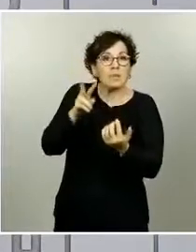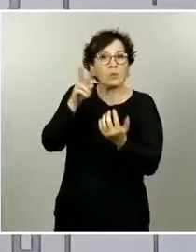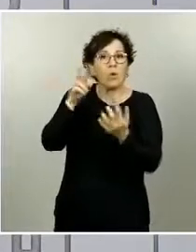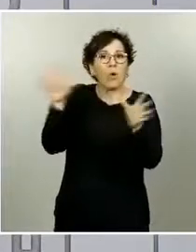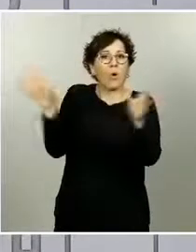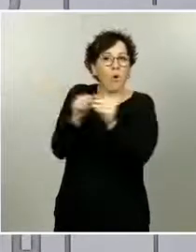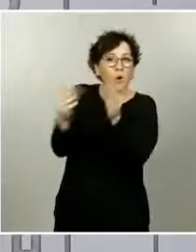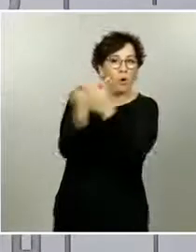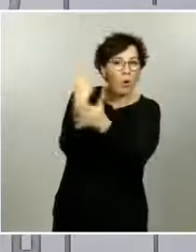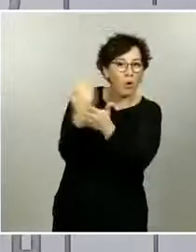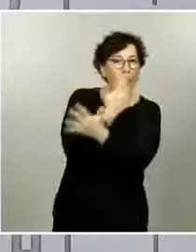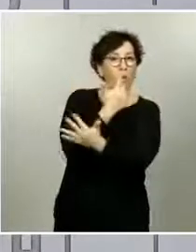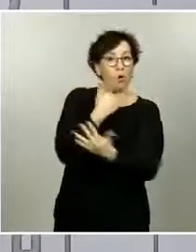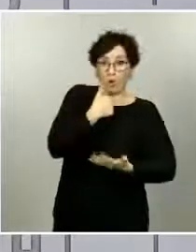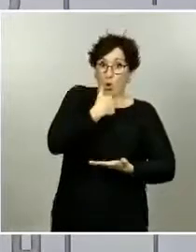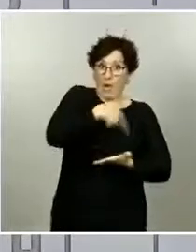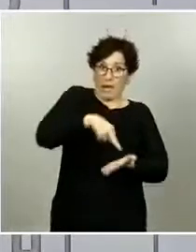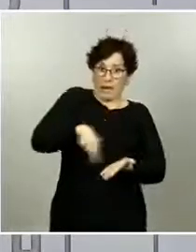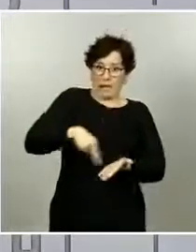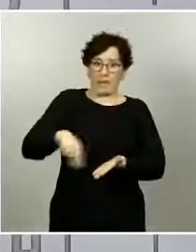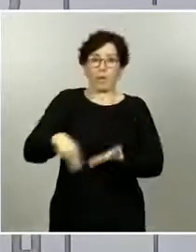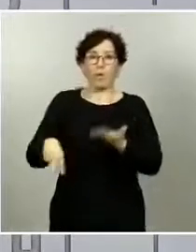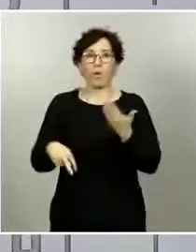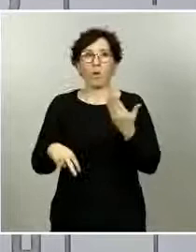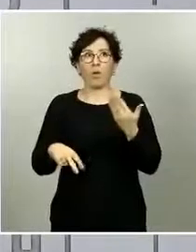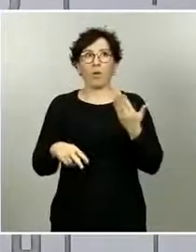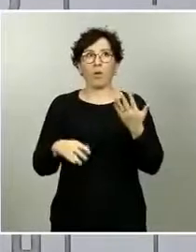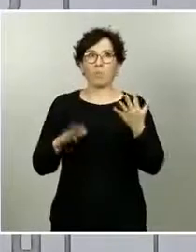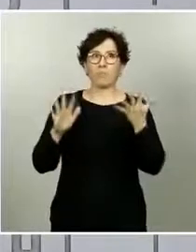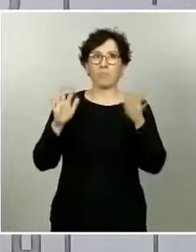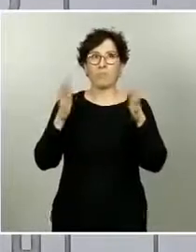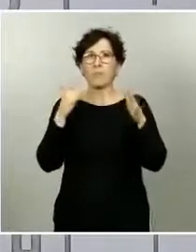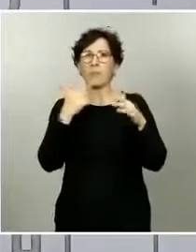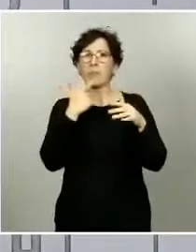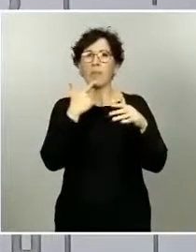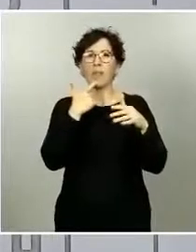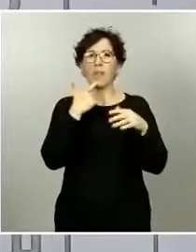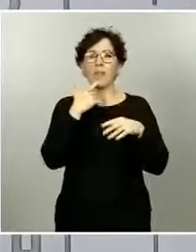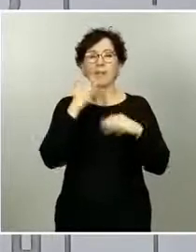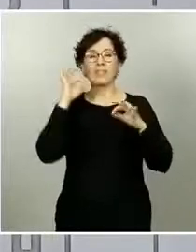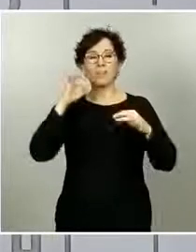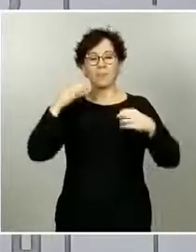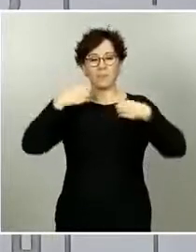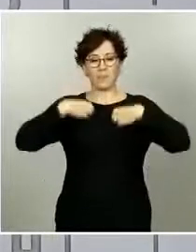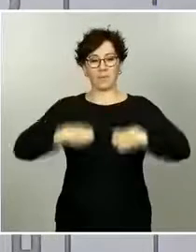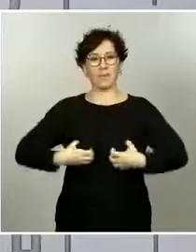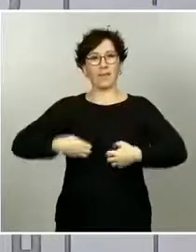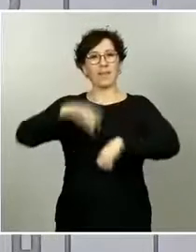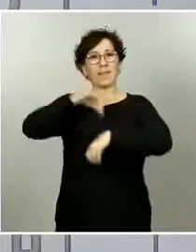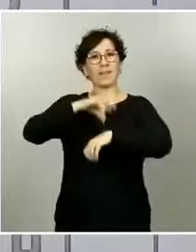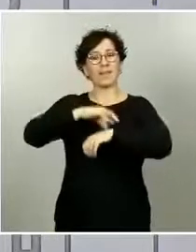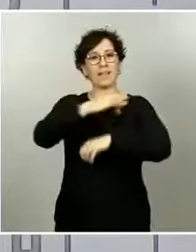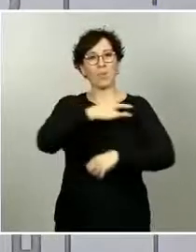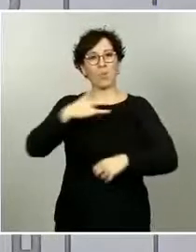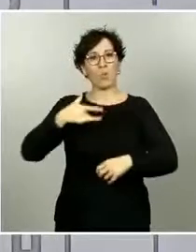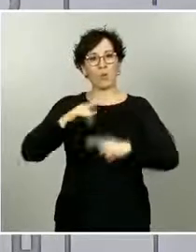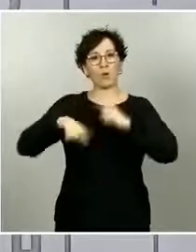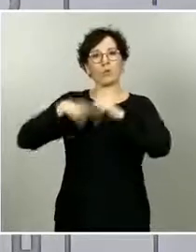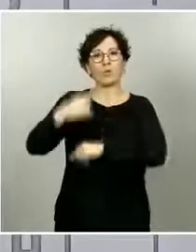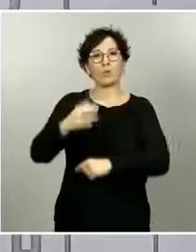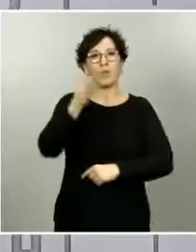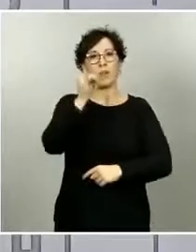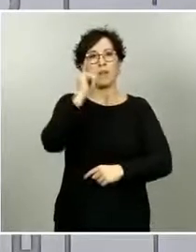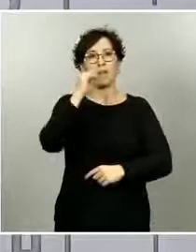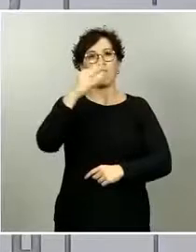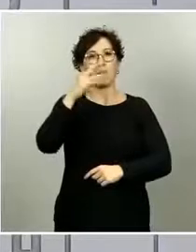lo poco que hemos mirado o lo poco que yo he leído o que me han resumido mis colaboradores, sí que sabemos que